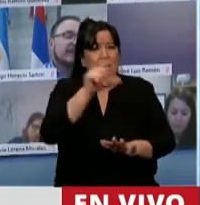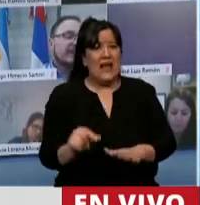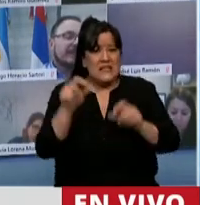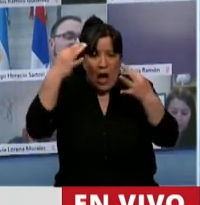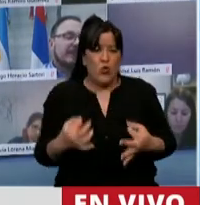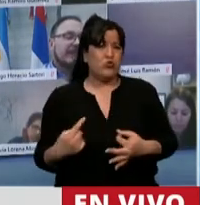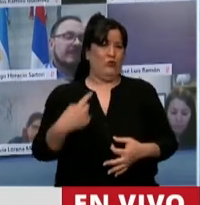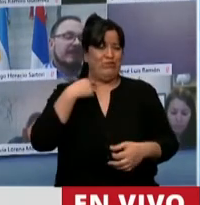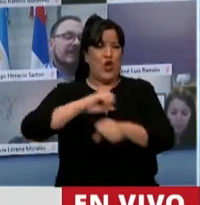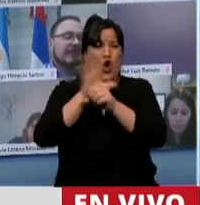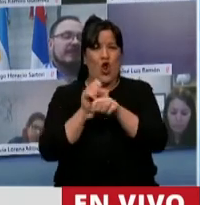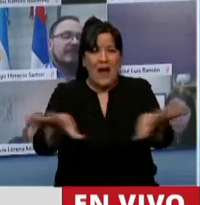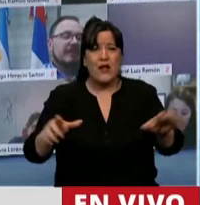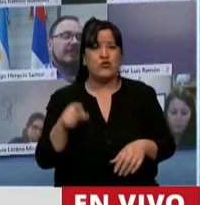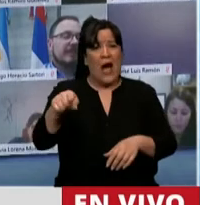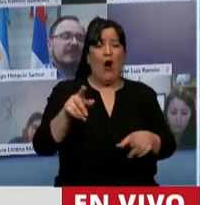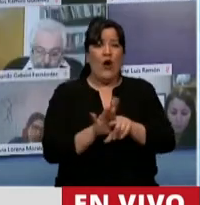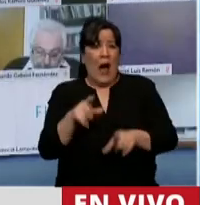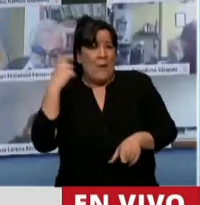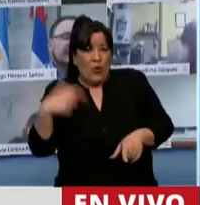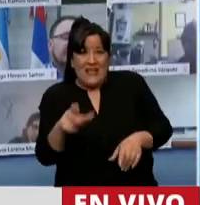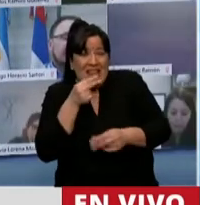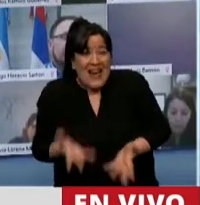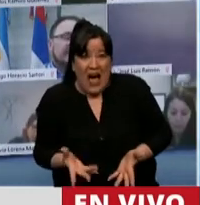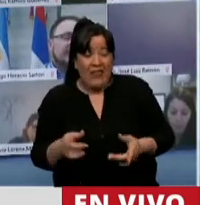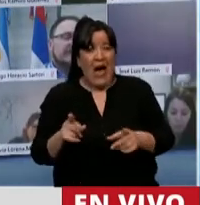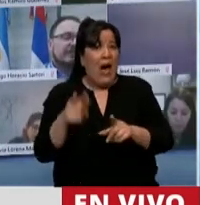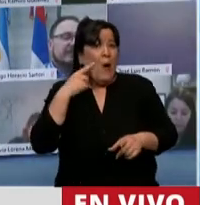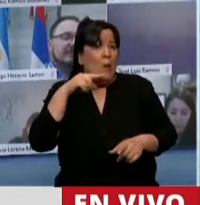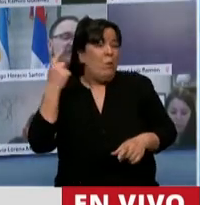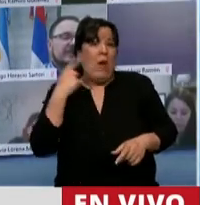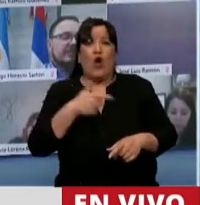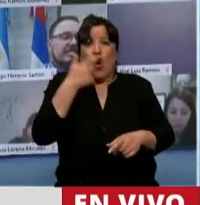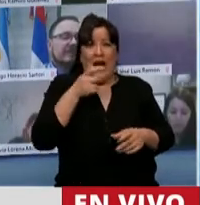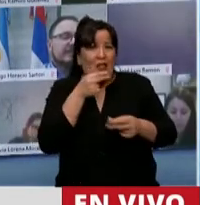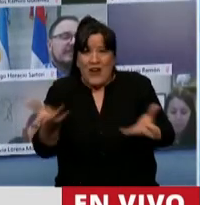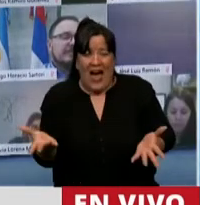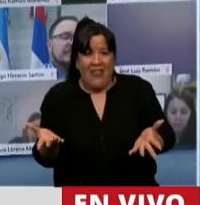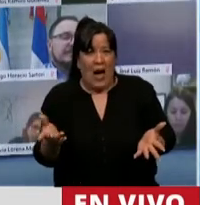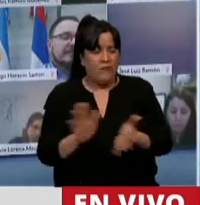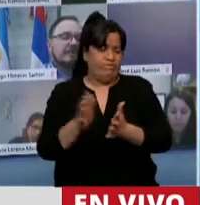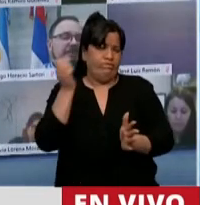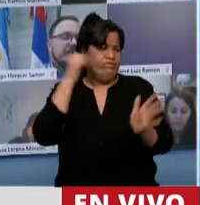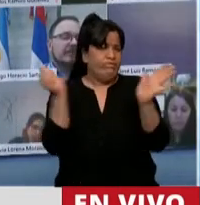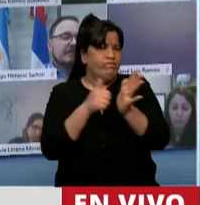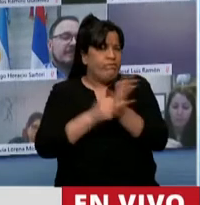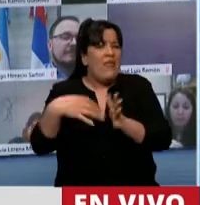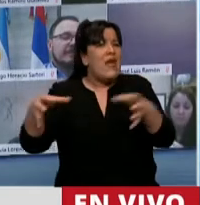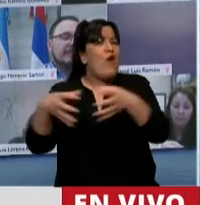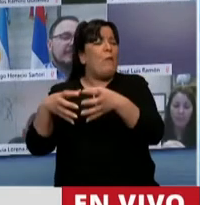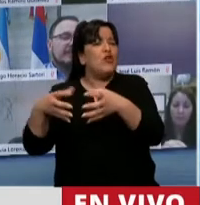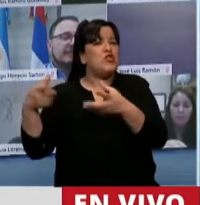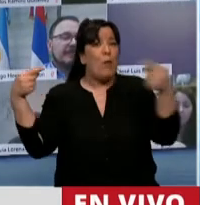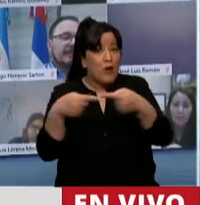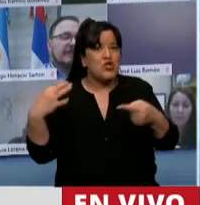coronavirus y ahora ni siquiera se ponen colorados. Ni siquiera se ponen colorados. Tendrían que ser una oposición que ayude, no